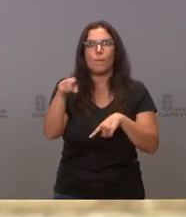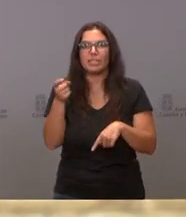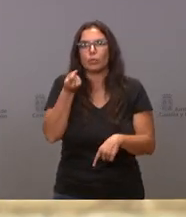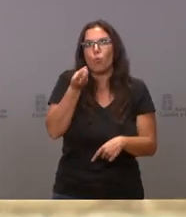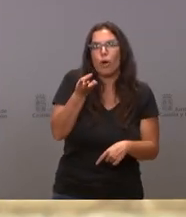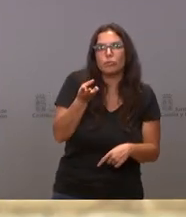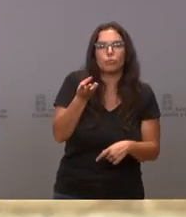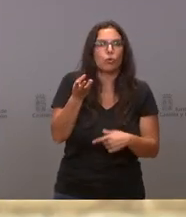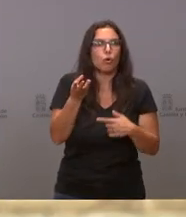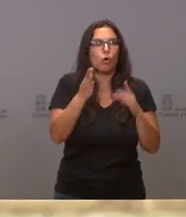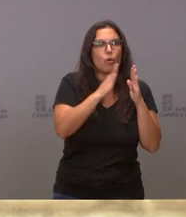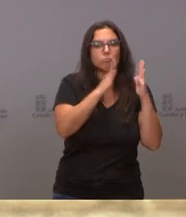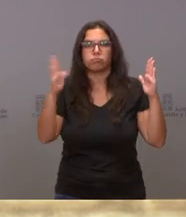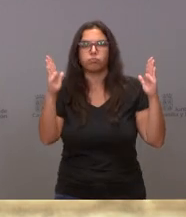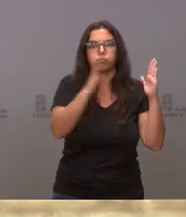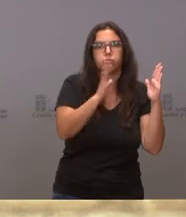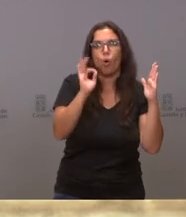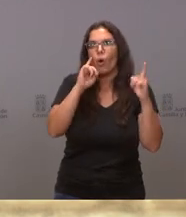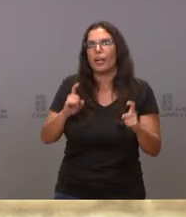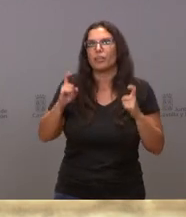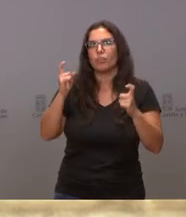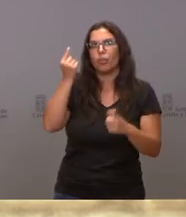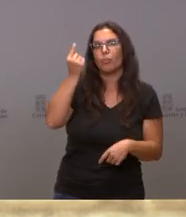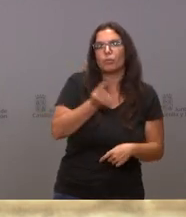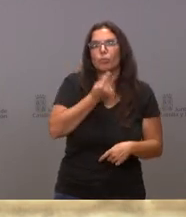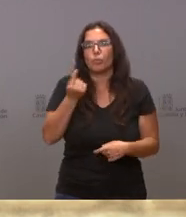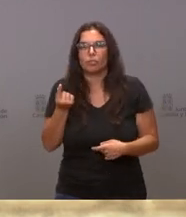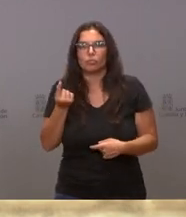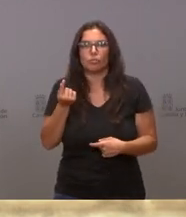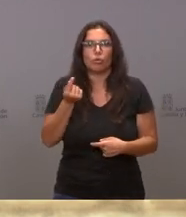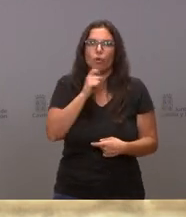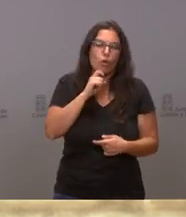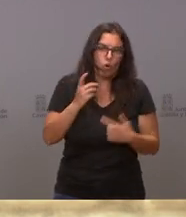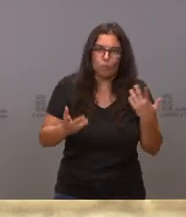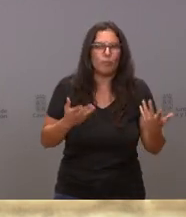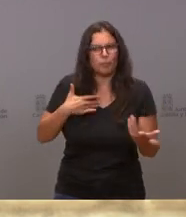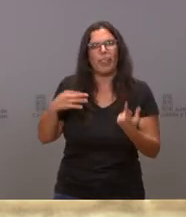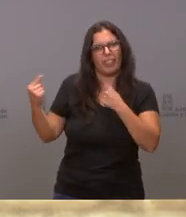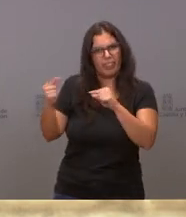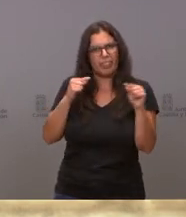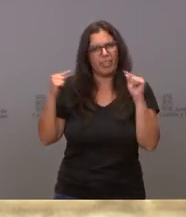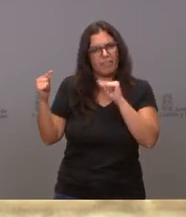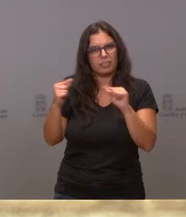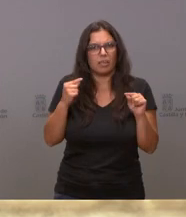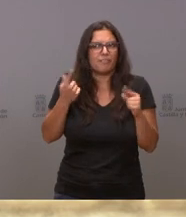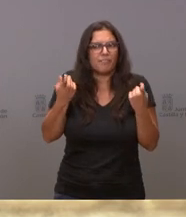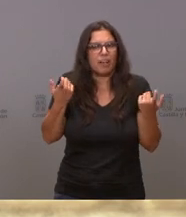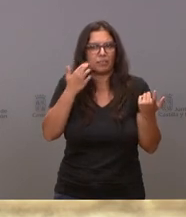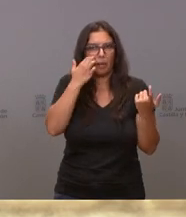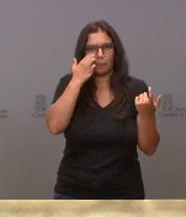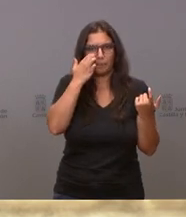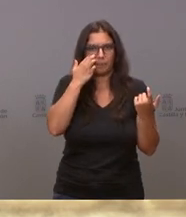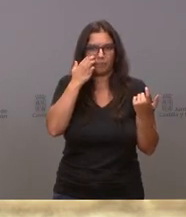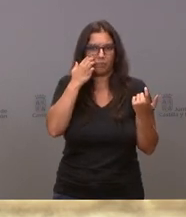que… o el esfuerzo presupuestario que se tiene que hacer, ¿no? Eso, pues como todo,